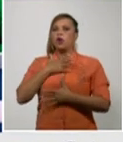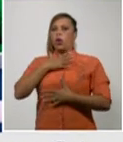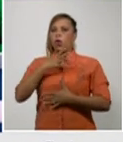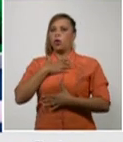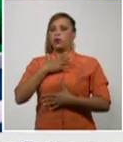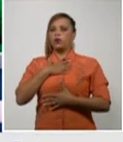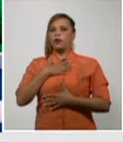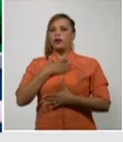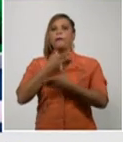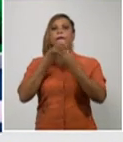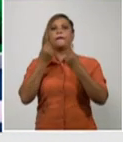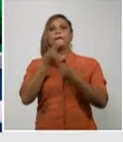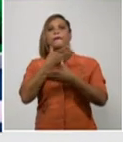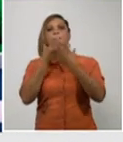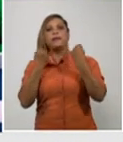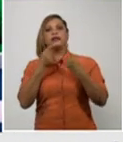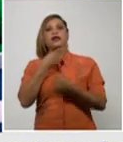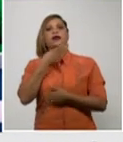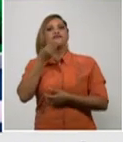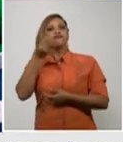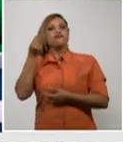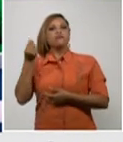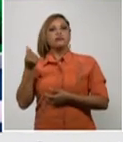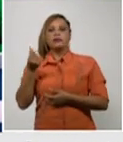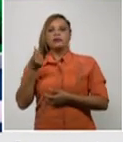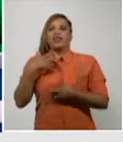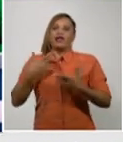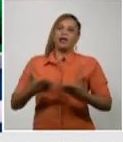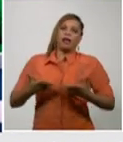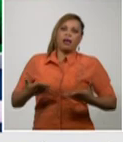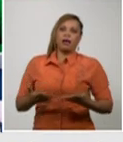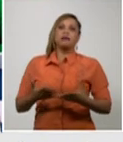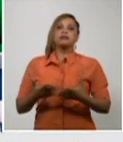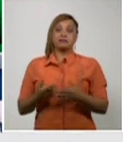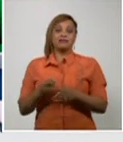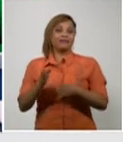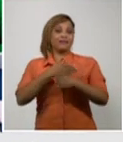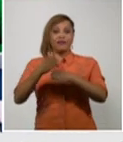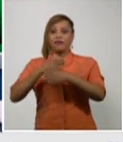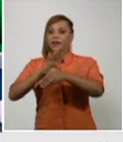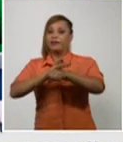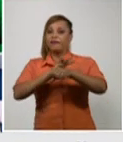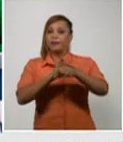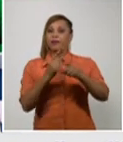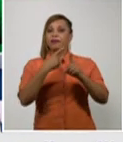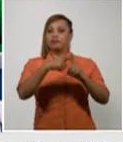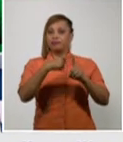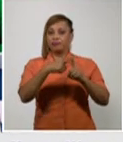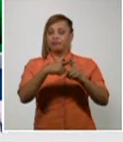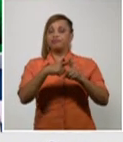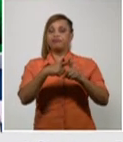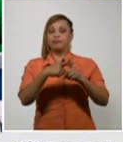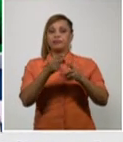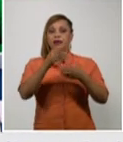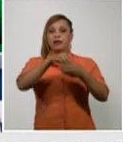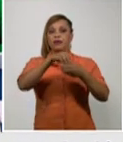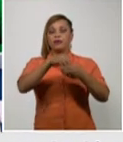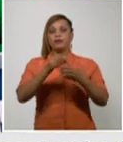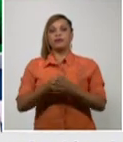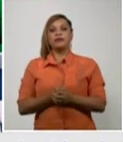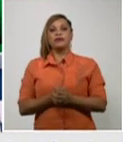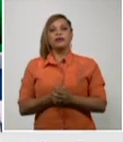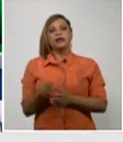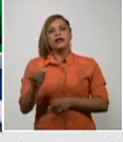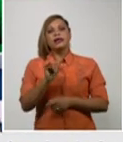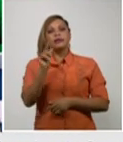olfato y decaimiento. Fíjense en la variedad, en la sintomatología. Este paciente se